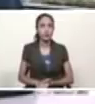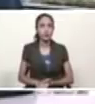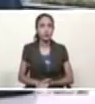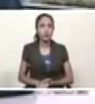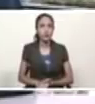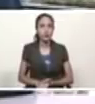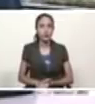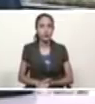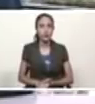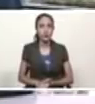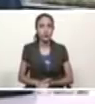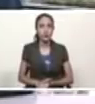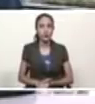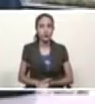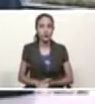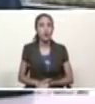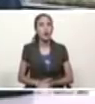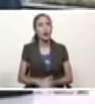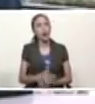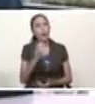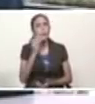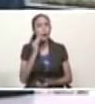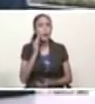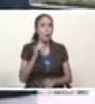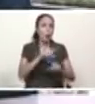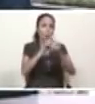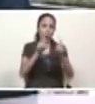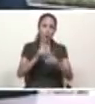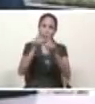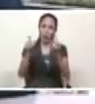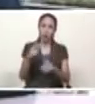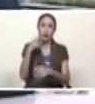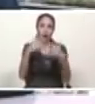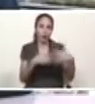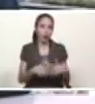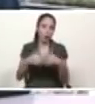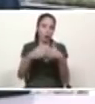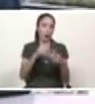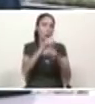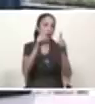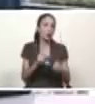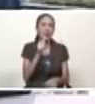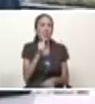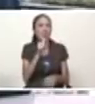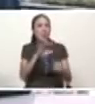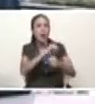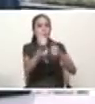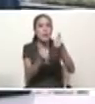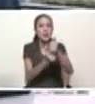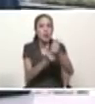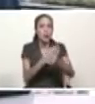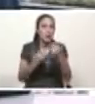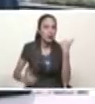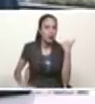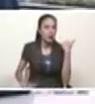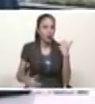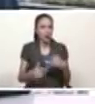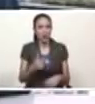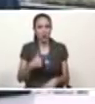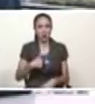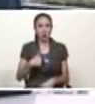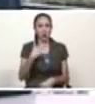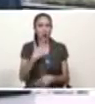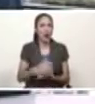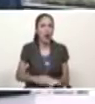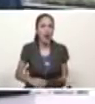seguramente el pueblo de Estados Unidos usted hace una encuesta y no sabe quien es Mike Pence tampoco y hoy fue a la ONU a decir que yo era Adolf Hitler